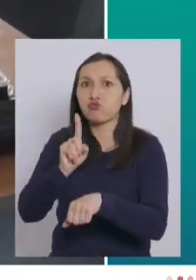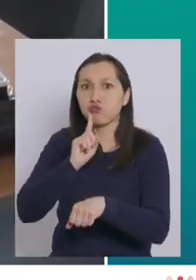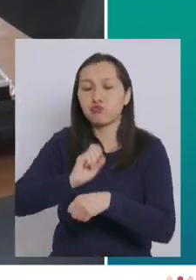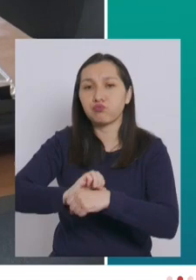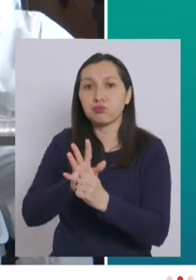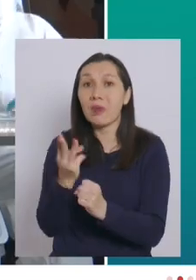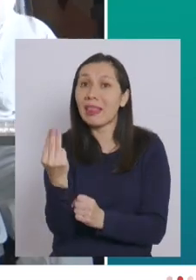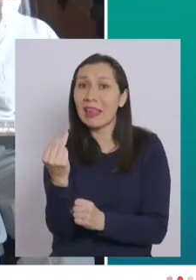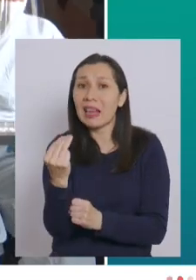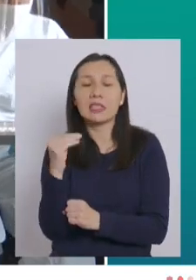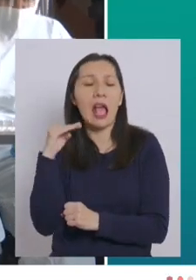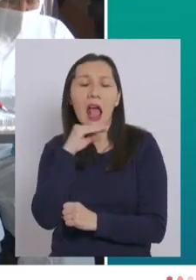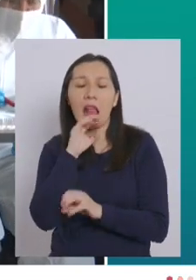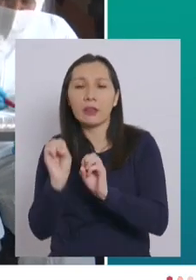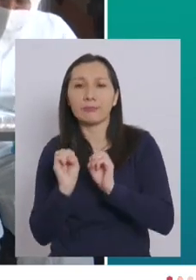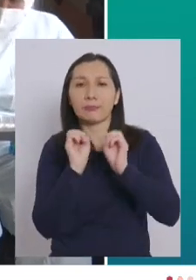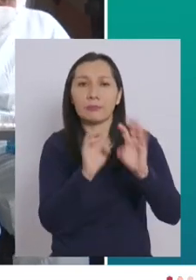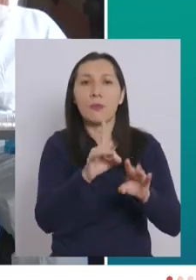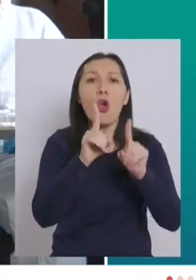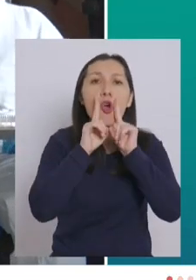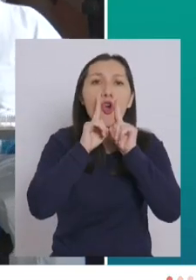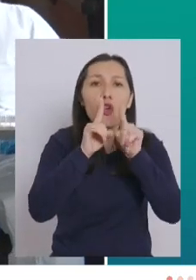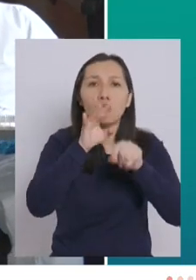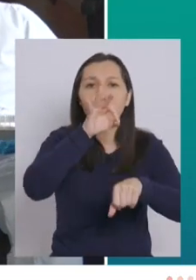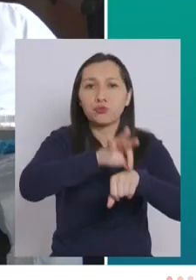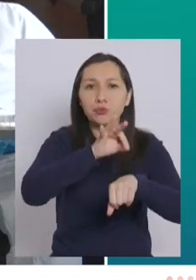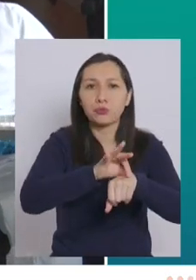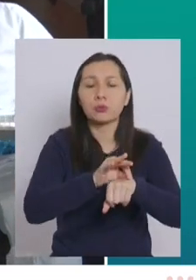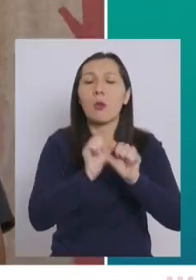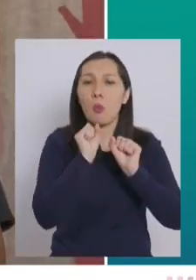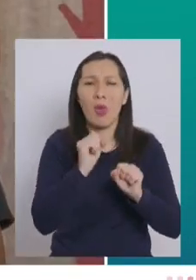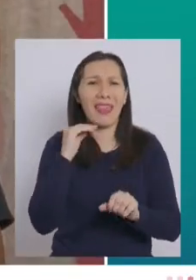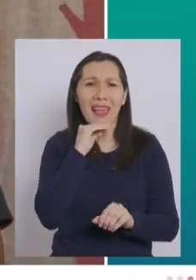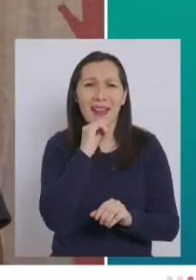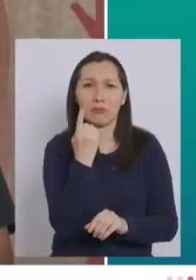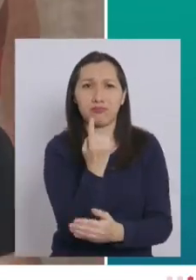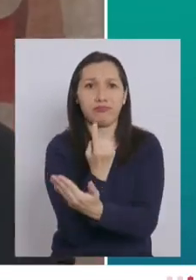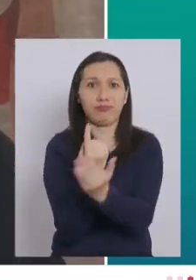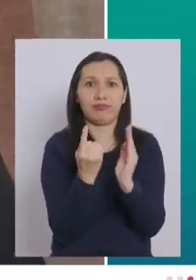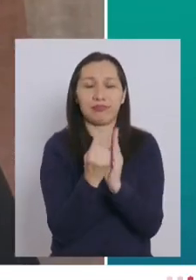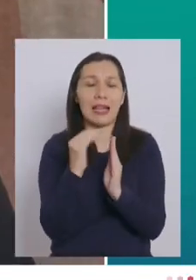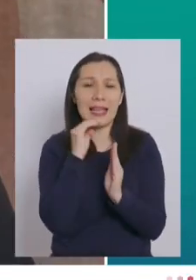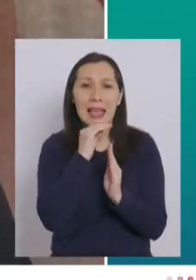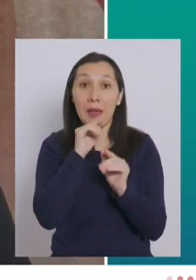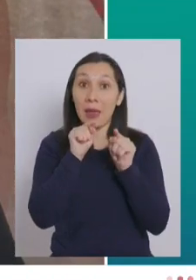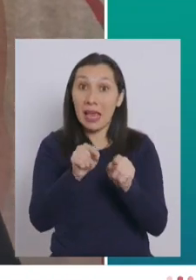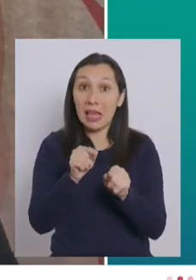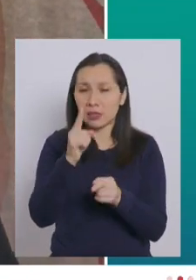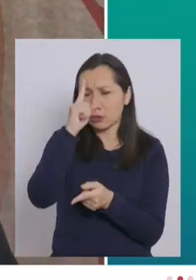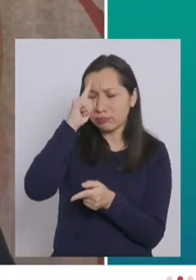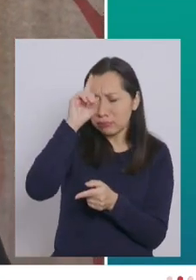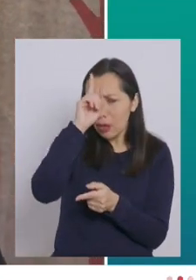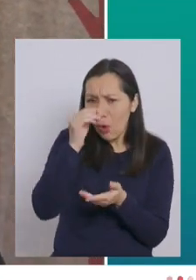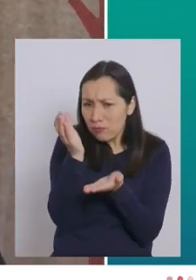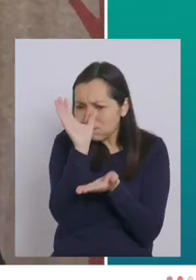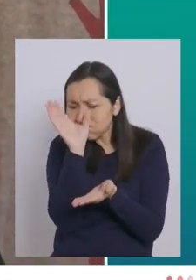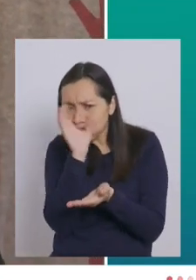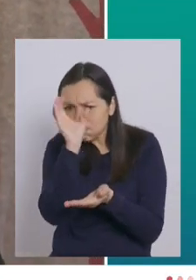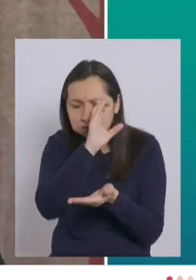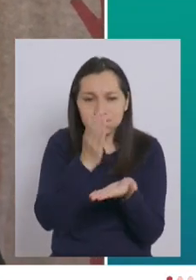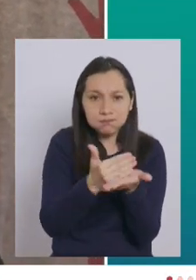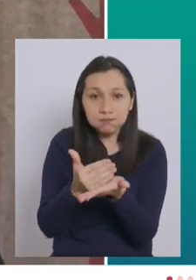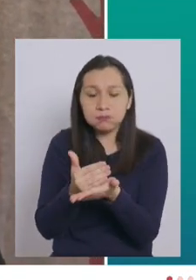13 fueron a residencias sanitarias para poder hacer un aislamiento oportuno. Esta estrategia, que estamos